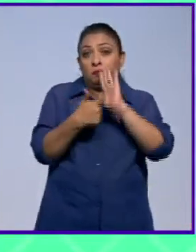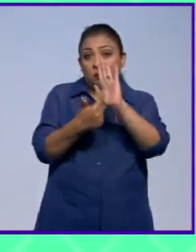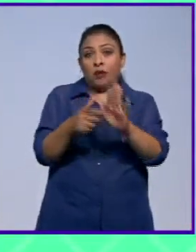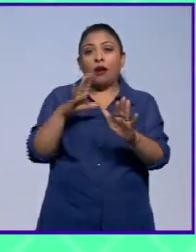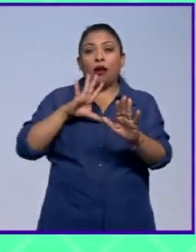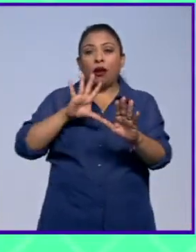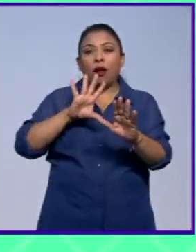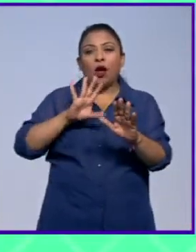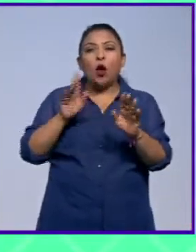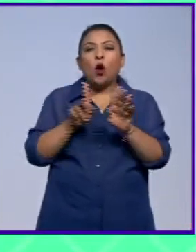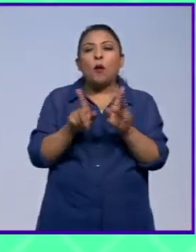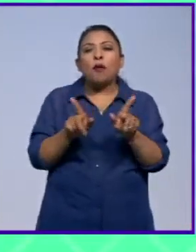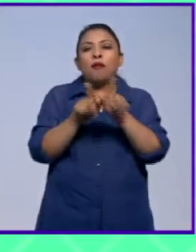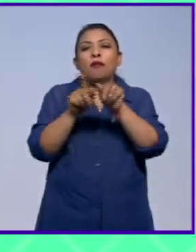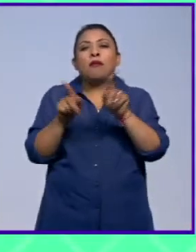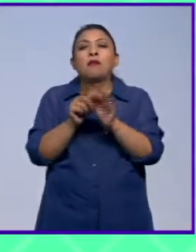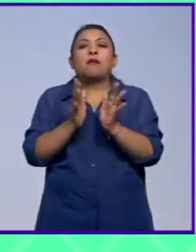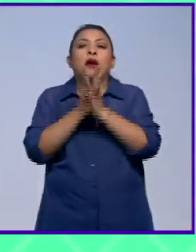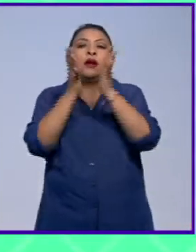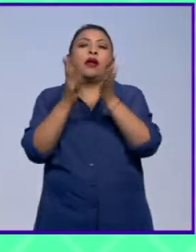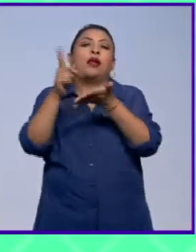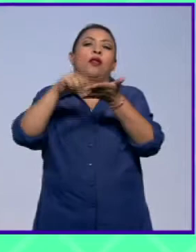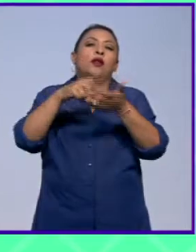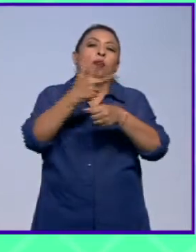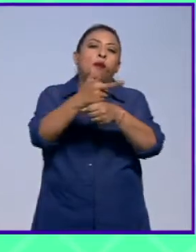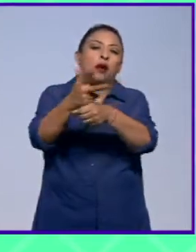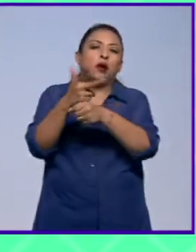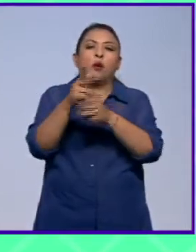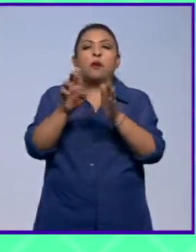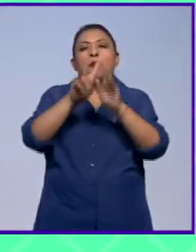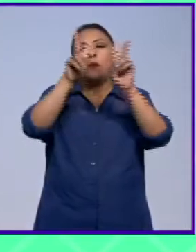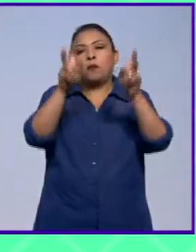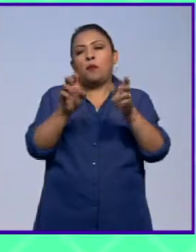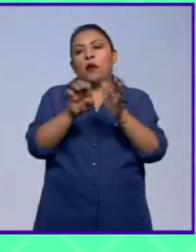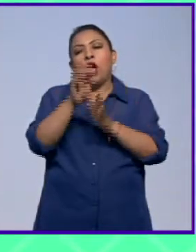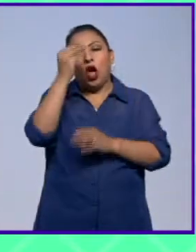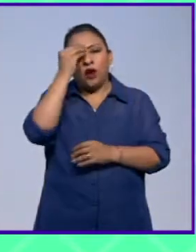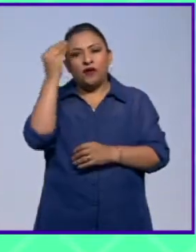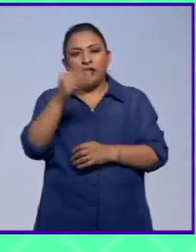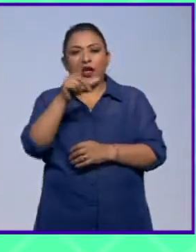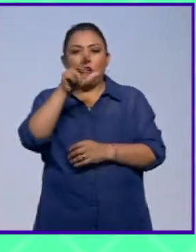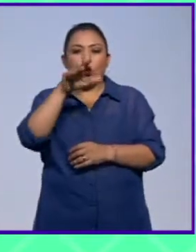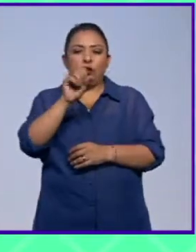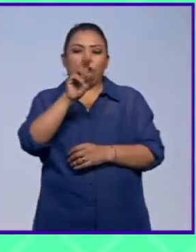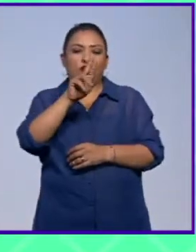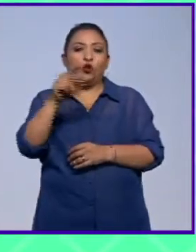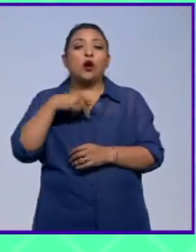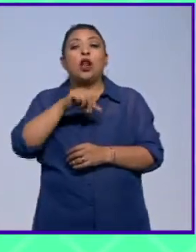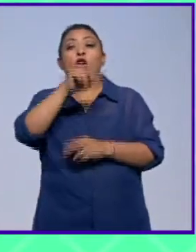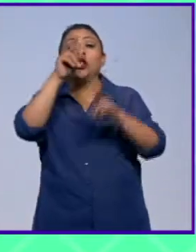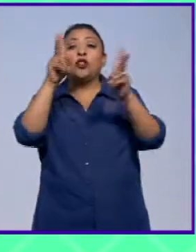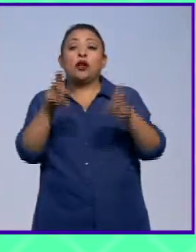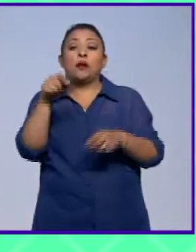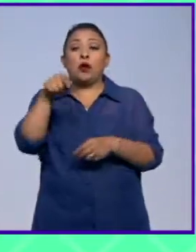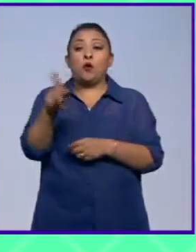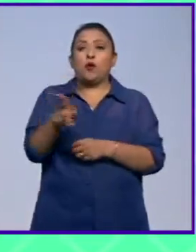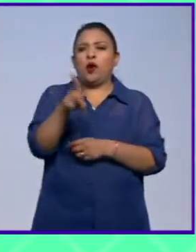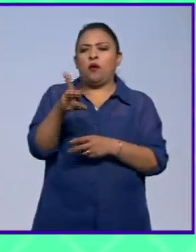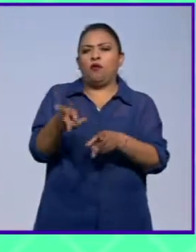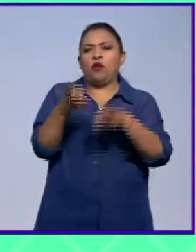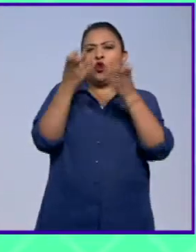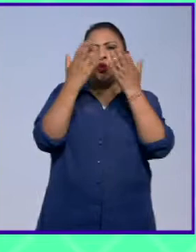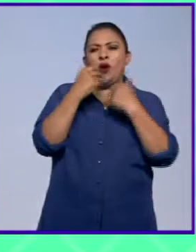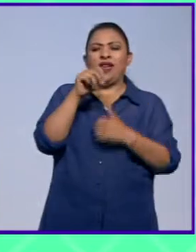de las breves participaciones que tuvo Carrington en películas como Los Olvidados de Luis Duñuel y En Este Pueblo No Hay Ladrones de Alberto Isaac.